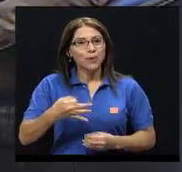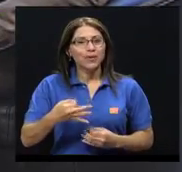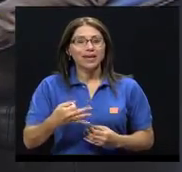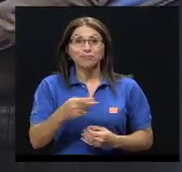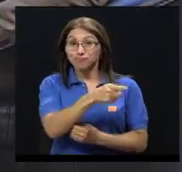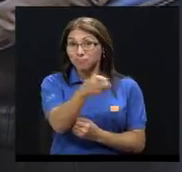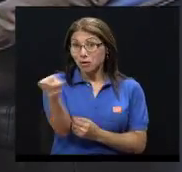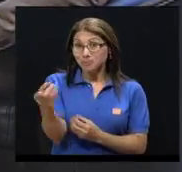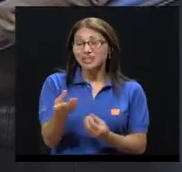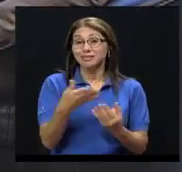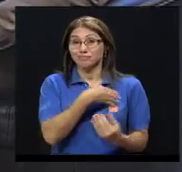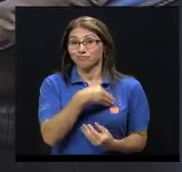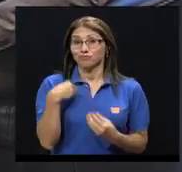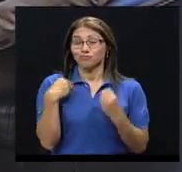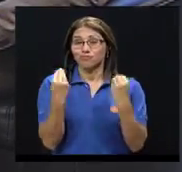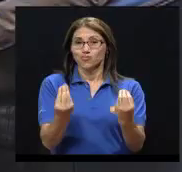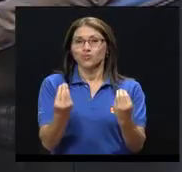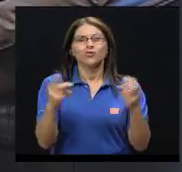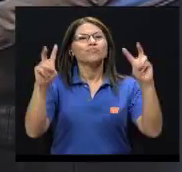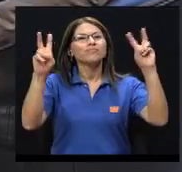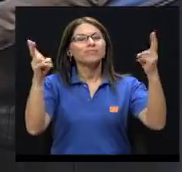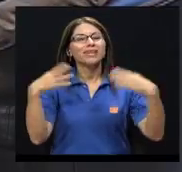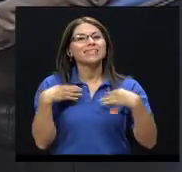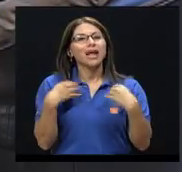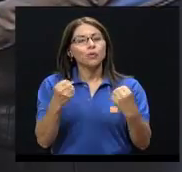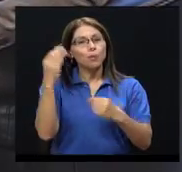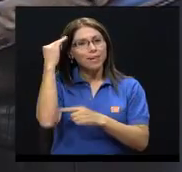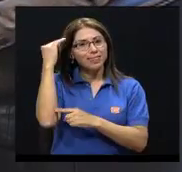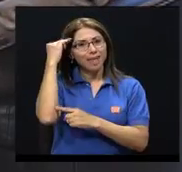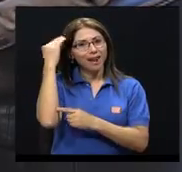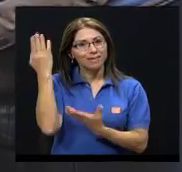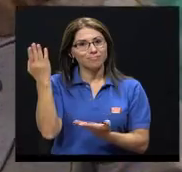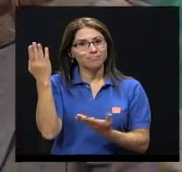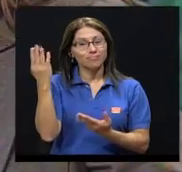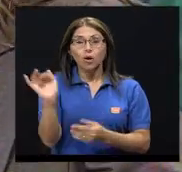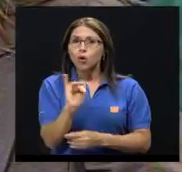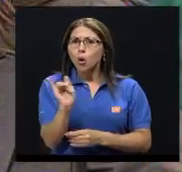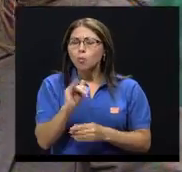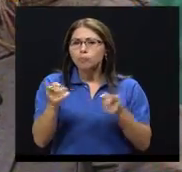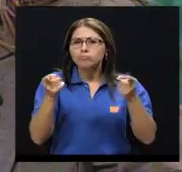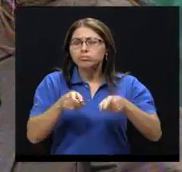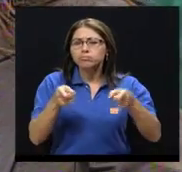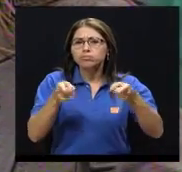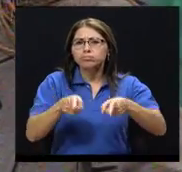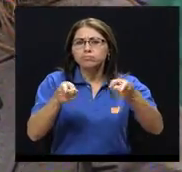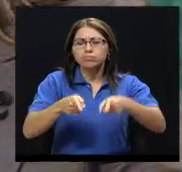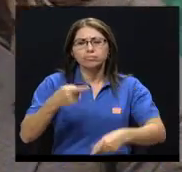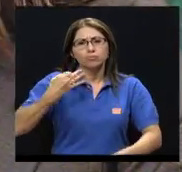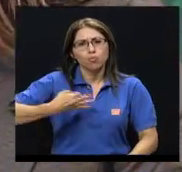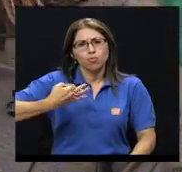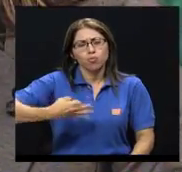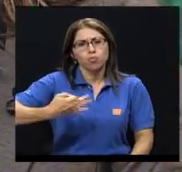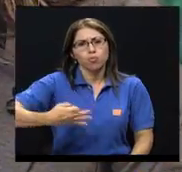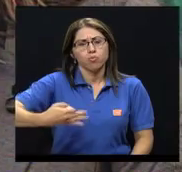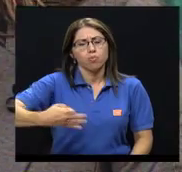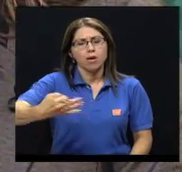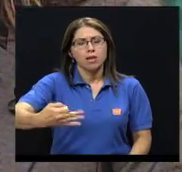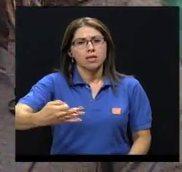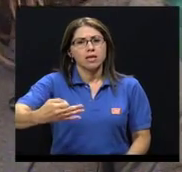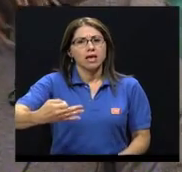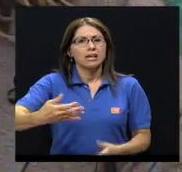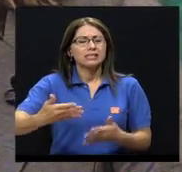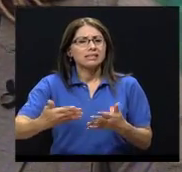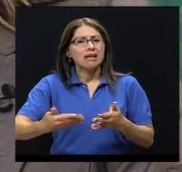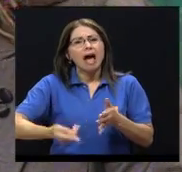va a ser de alagrado de muchos y muchas, porque es la salud mental, como también en el día a día, el trajín diario, ¿verdad Pablo? A veces hace que